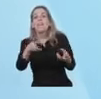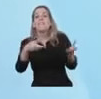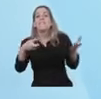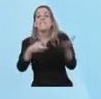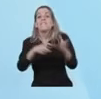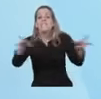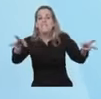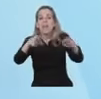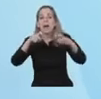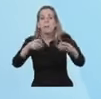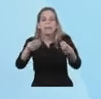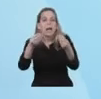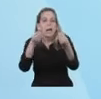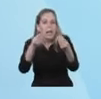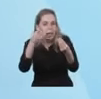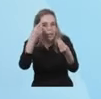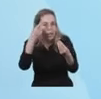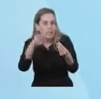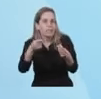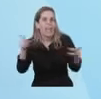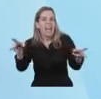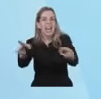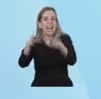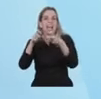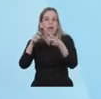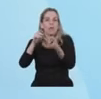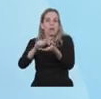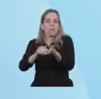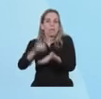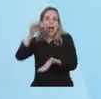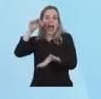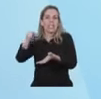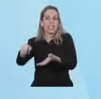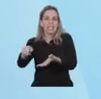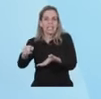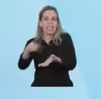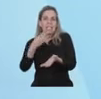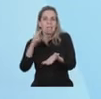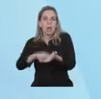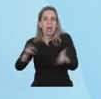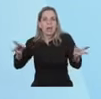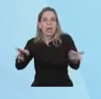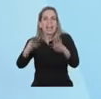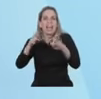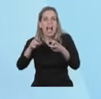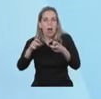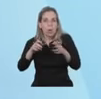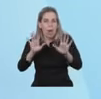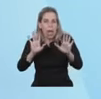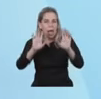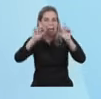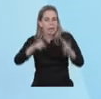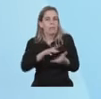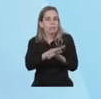y con exitosas negociaciones para reestructurar nuestra deuda externa.